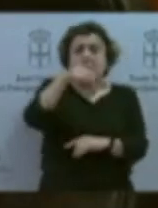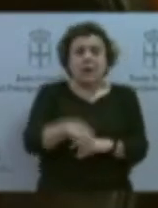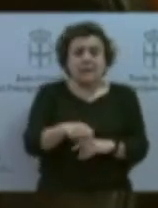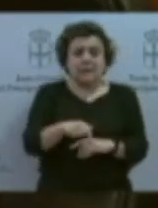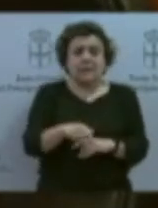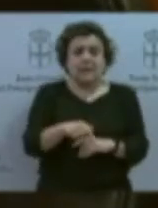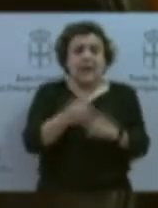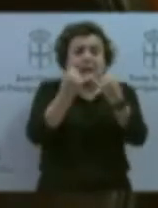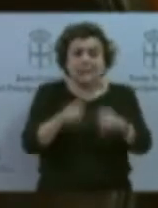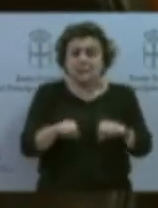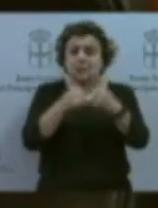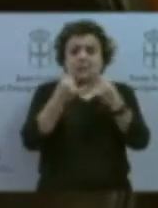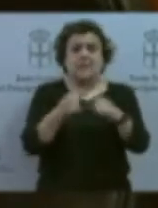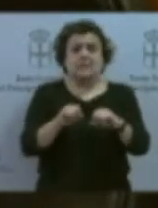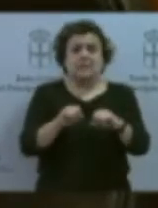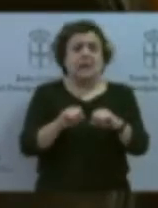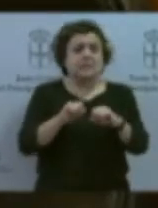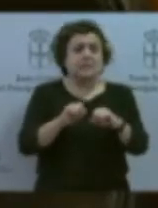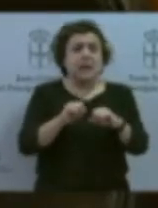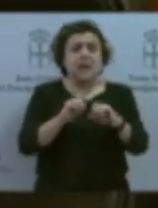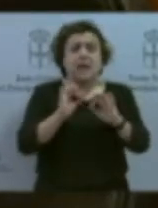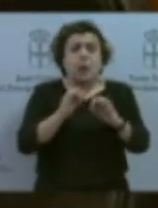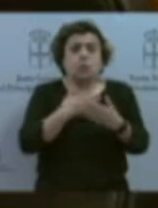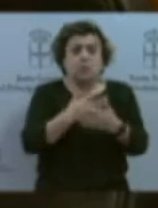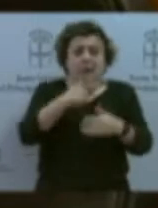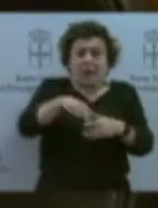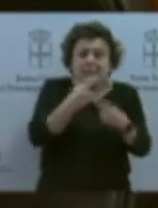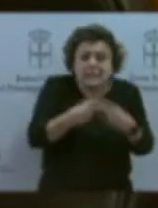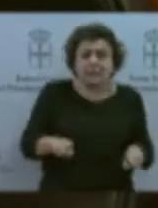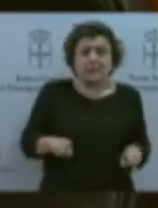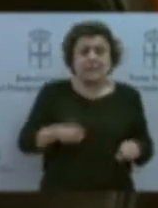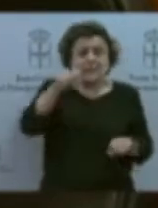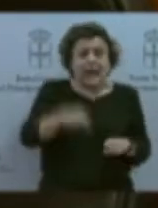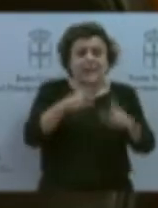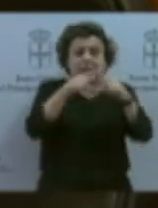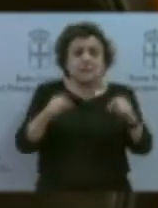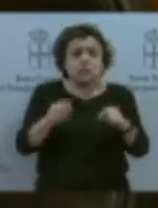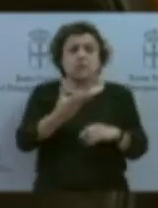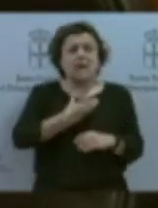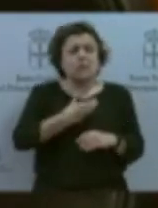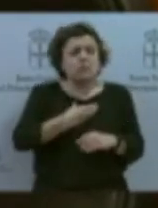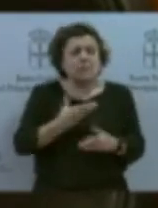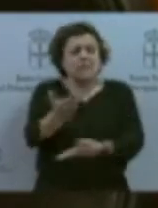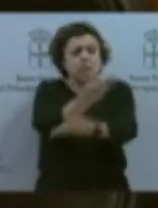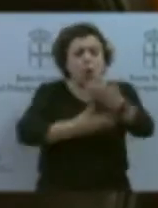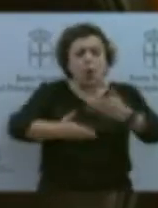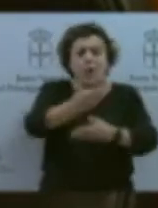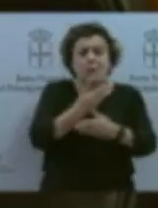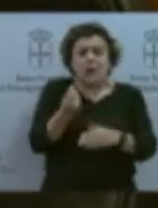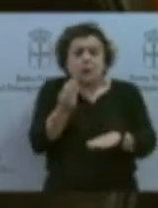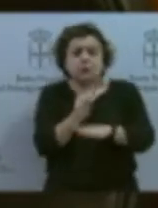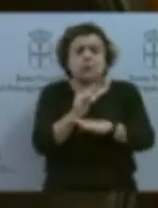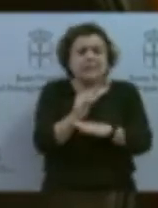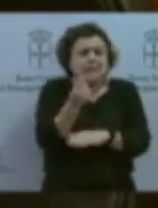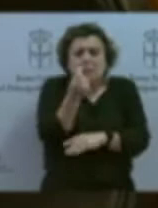¿qué tipo de fiestas tenemos aquí? Aquí en Asturias los ayuntamientos colaboren con subvenciones mínimes, con subvenciones, en algunos casos, ridículos.